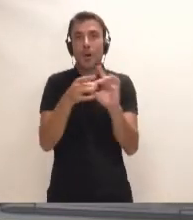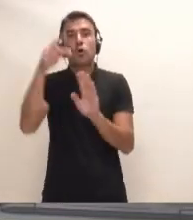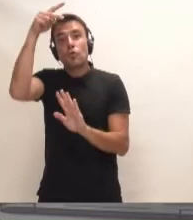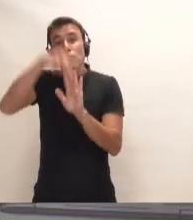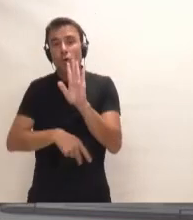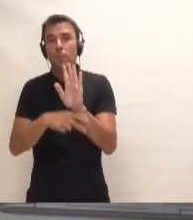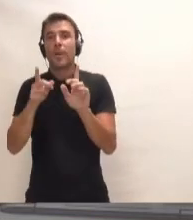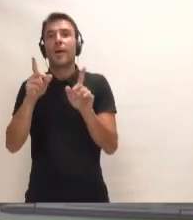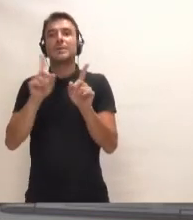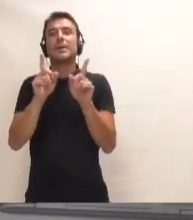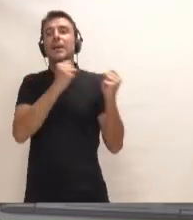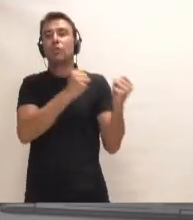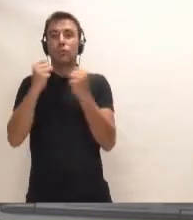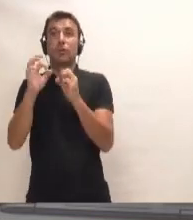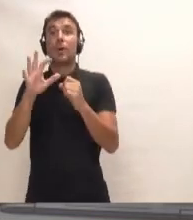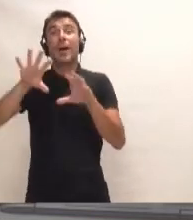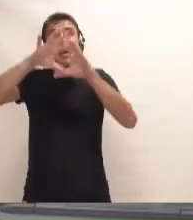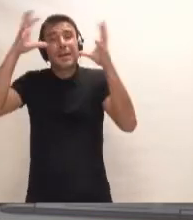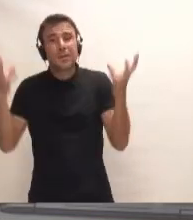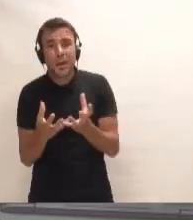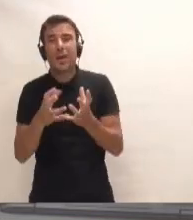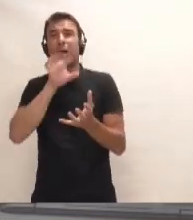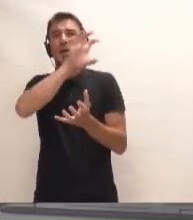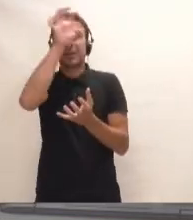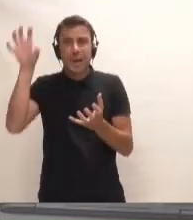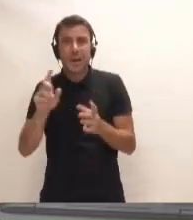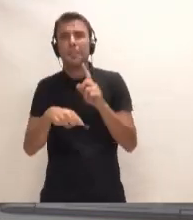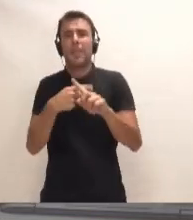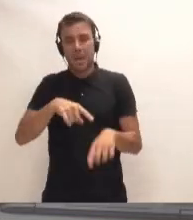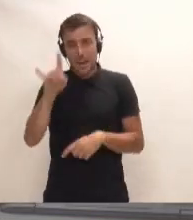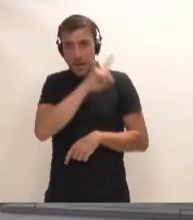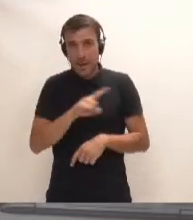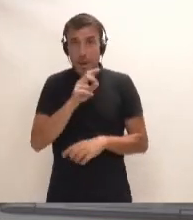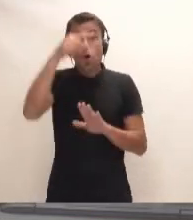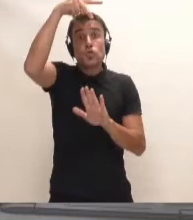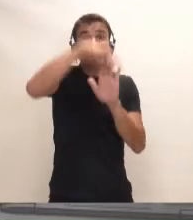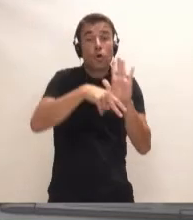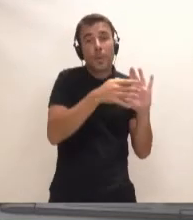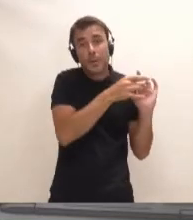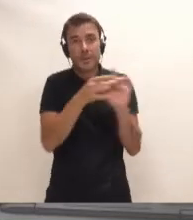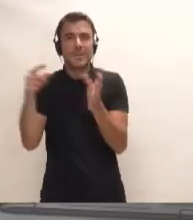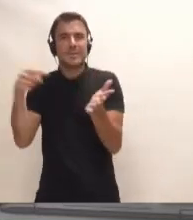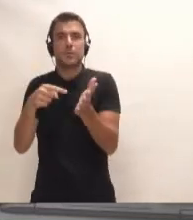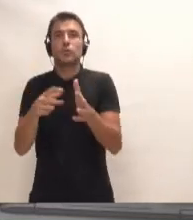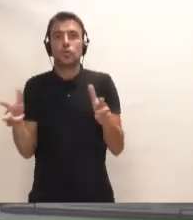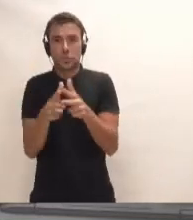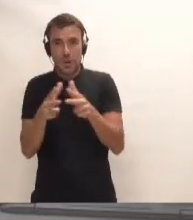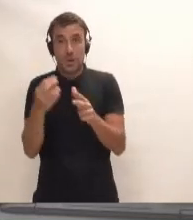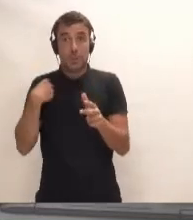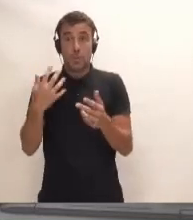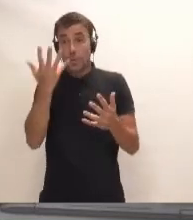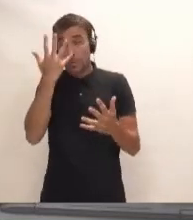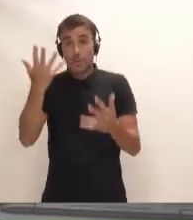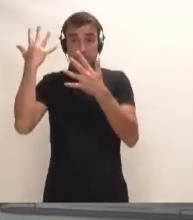objetivos de todas las instituciones internacionales, estatales y canarias. Estas normas van en sintonía con las exigencias sociales que en las últimas